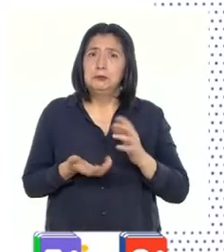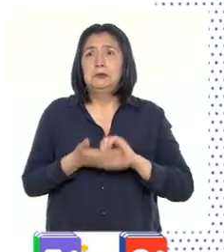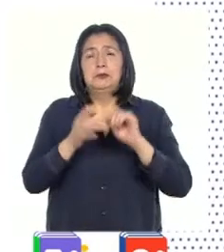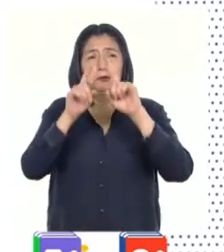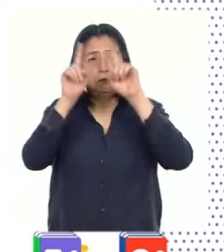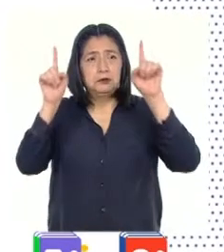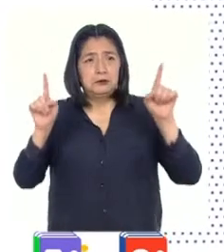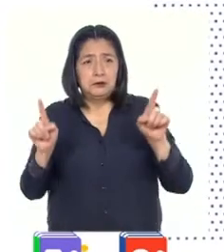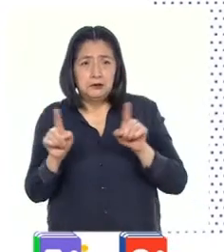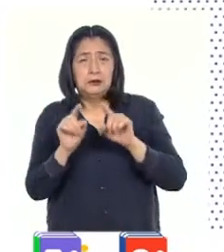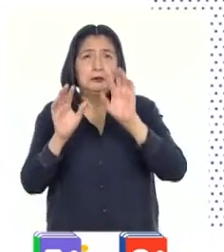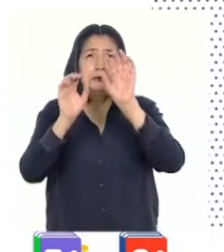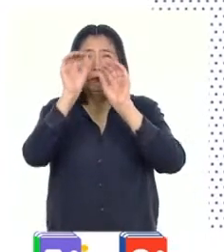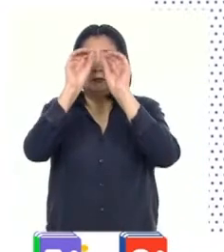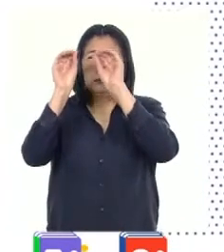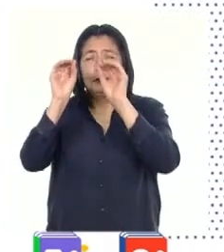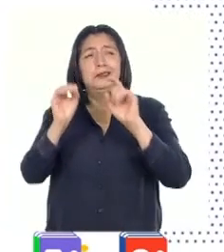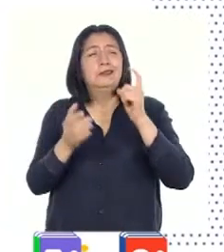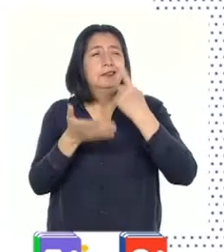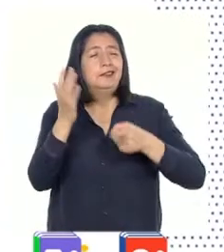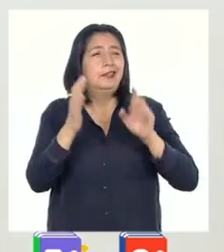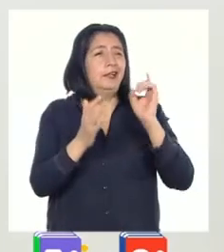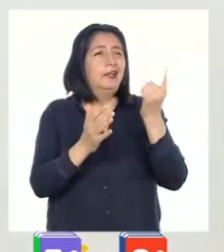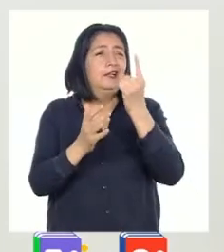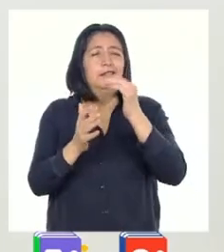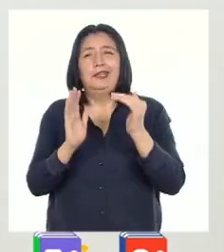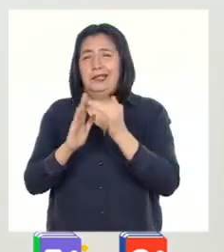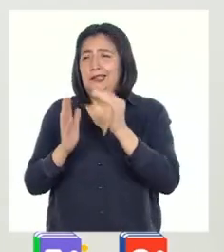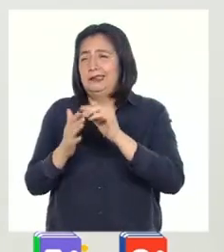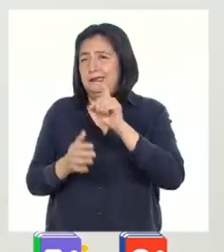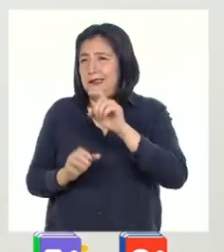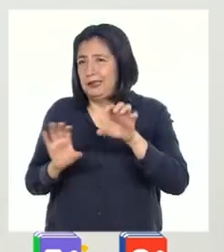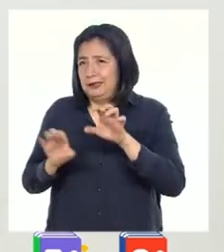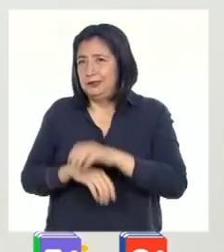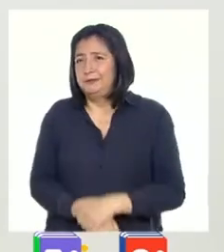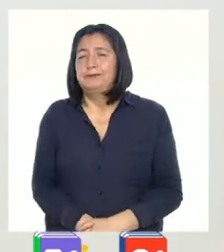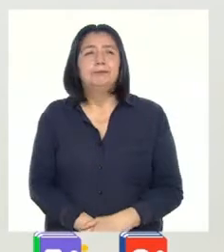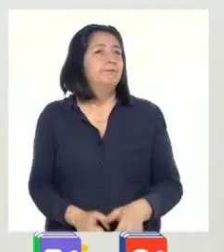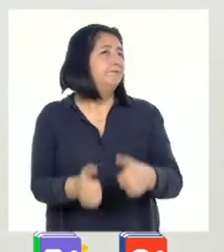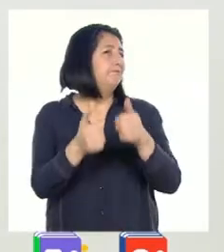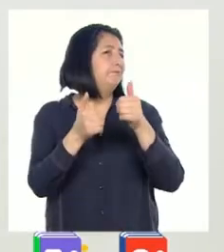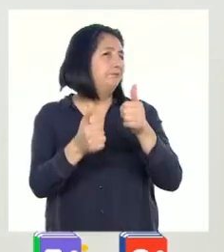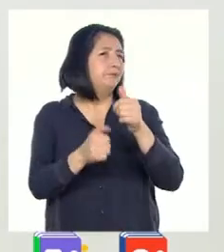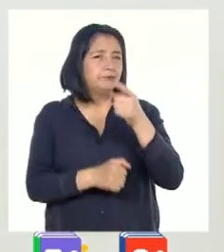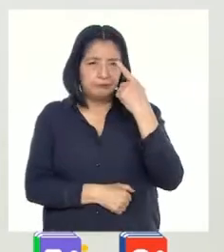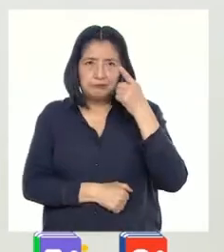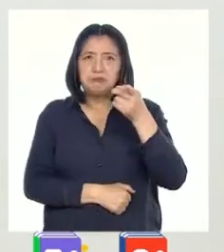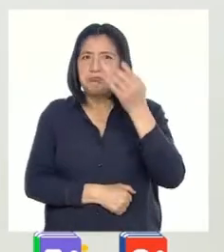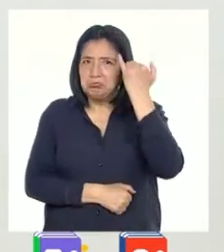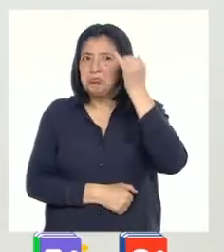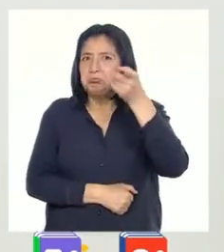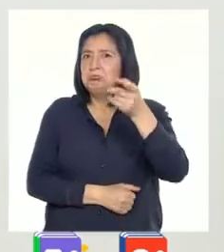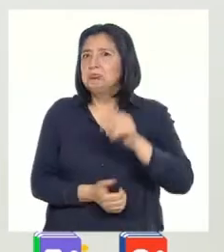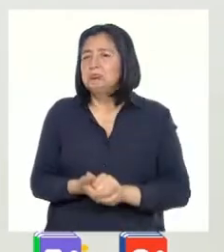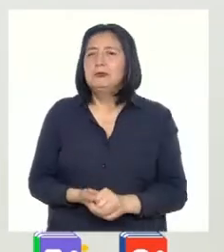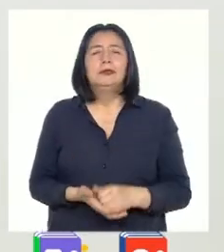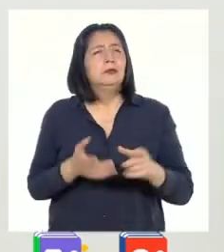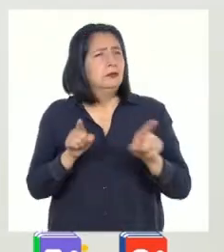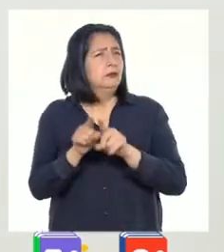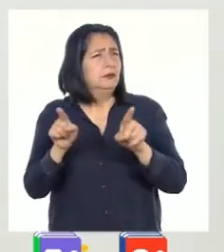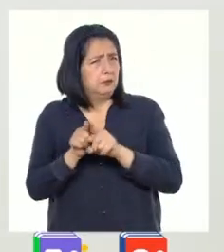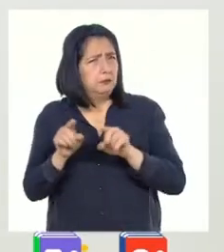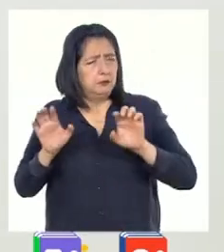cartel a las necesidades que hay en cada casa. Muy bien, Patricia. Es una buena alternativa. Por otro lado,